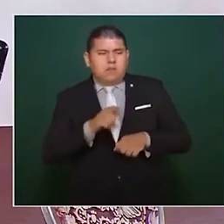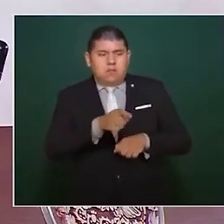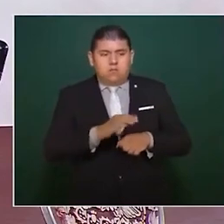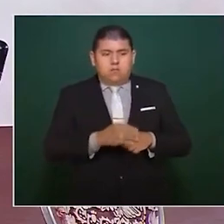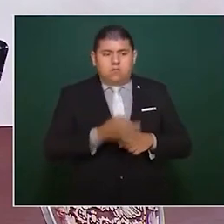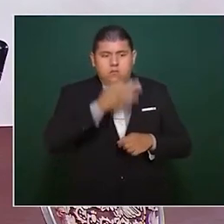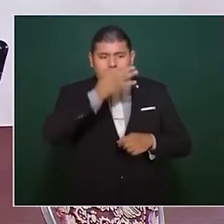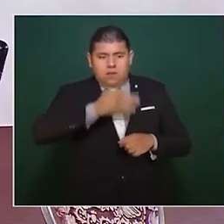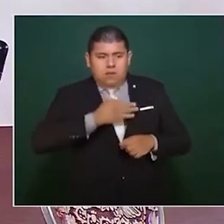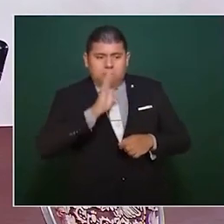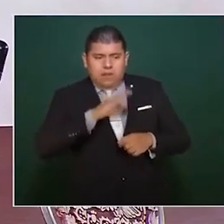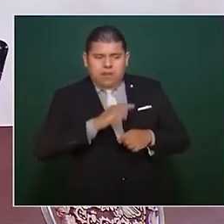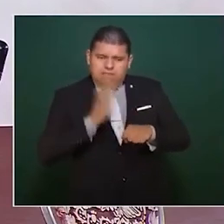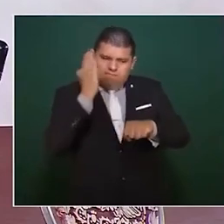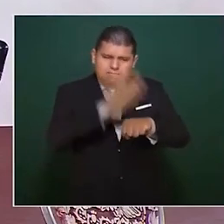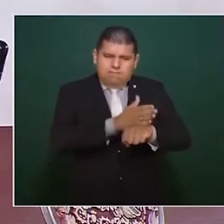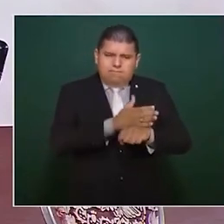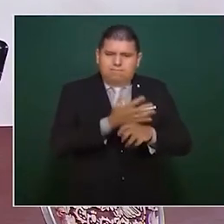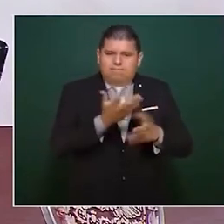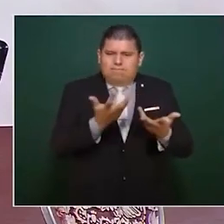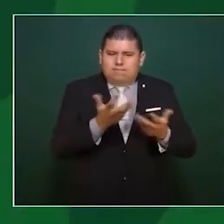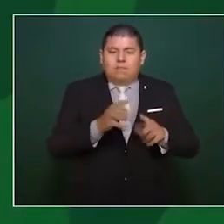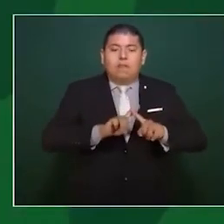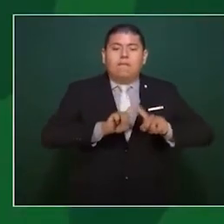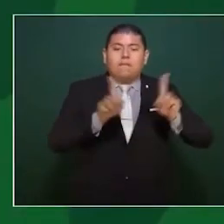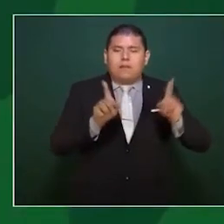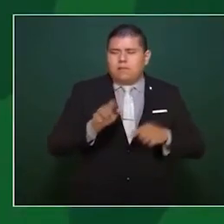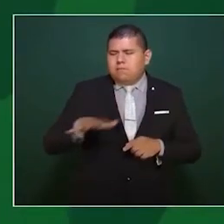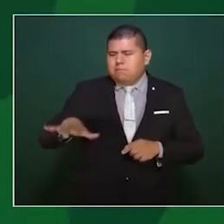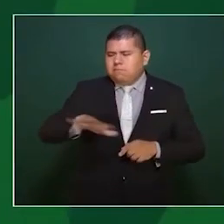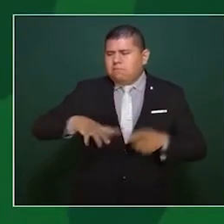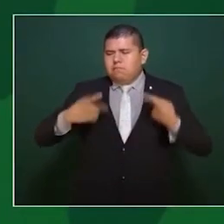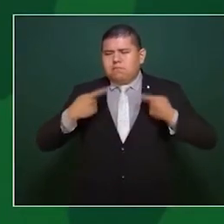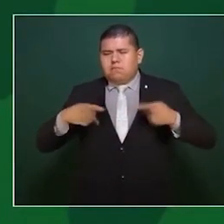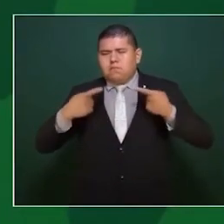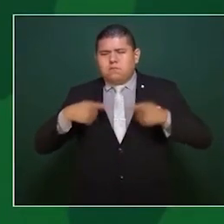La democracia es pluralidad, es debate.